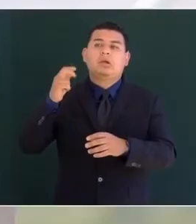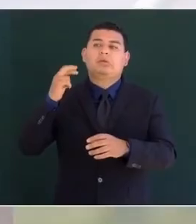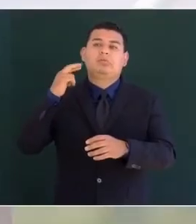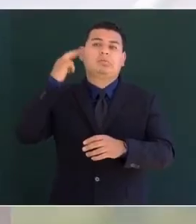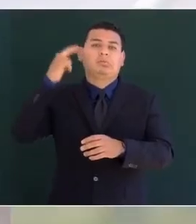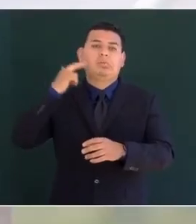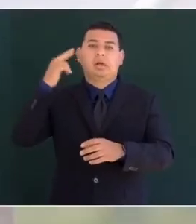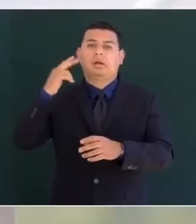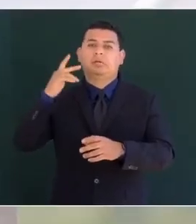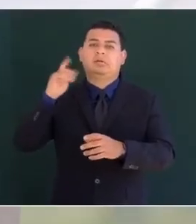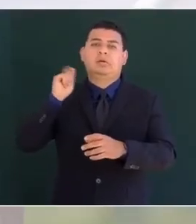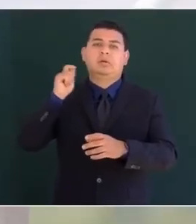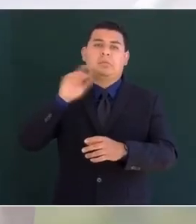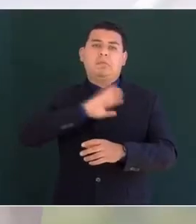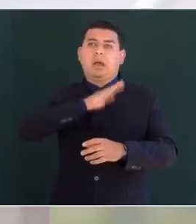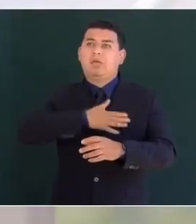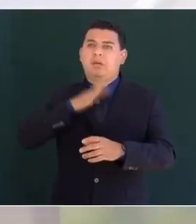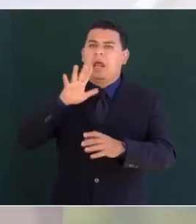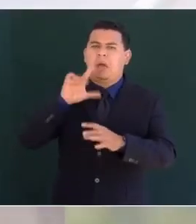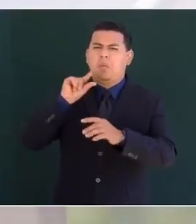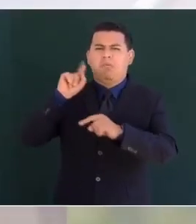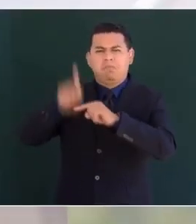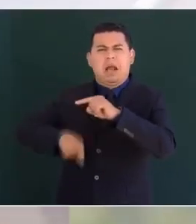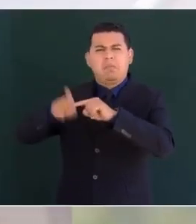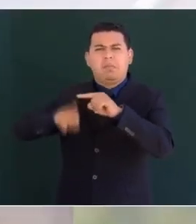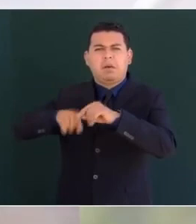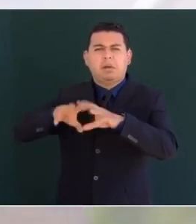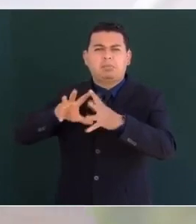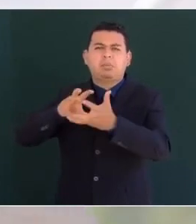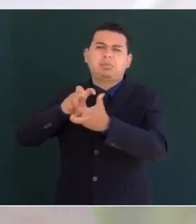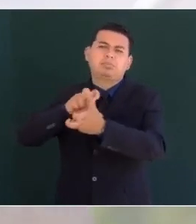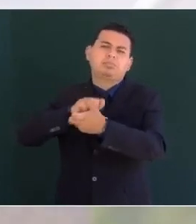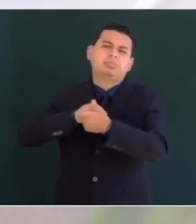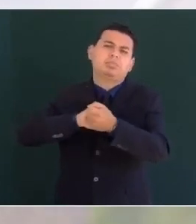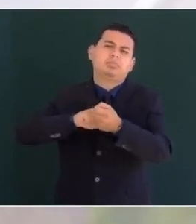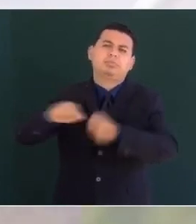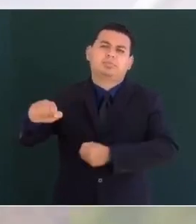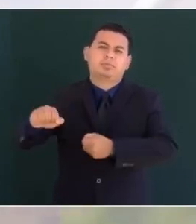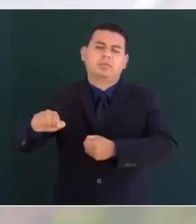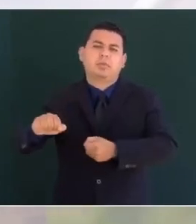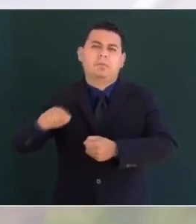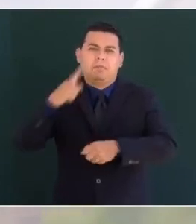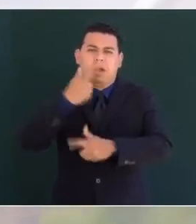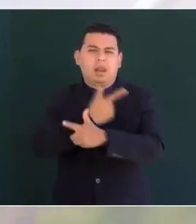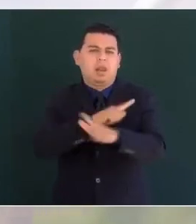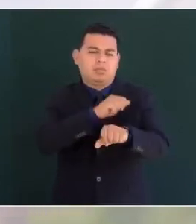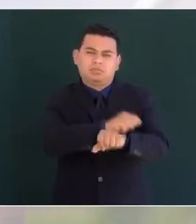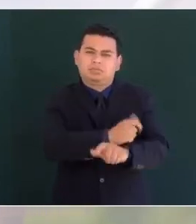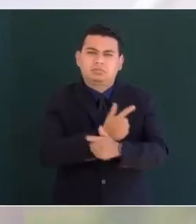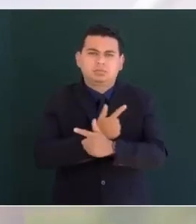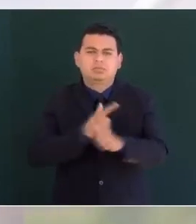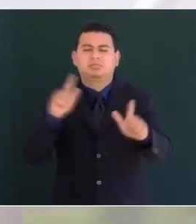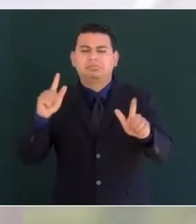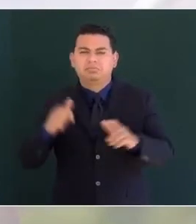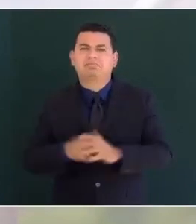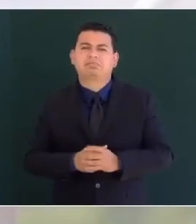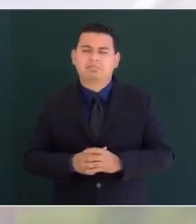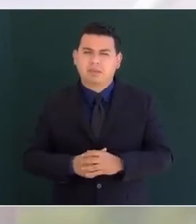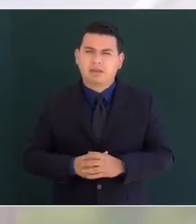muy parecido a el sistema